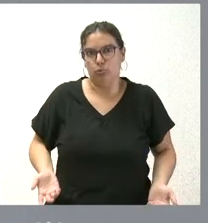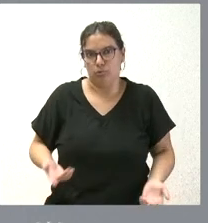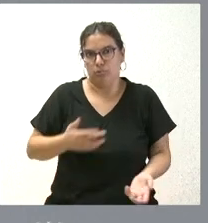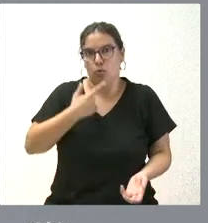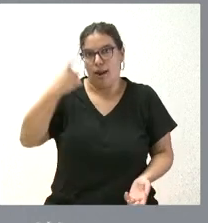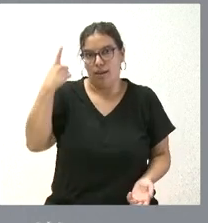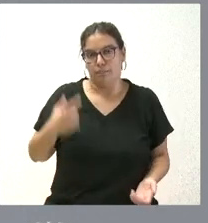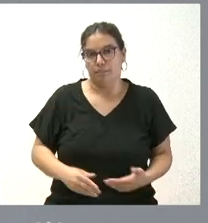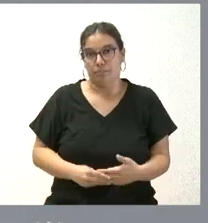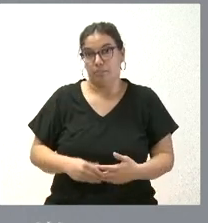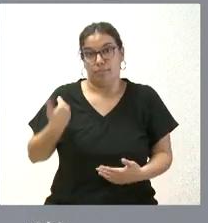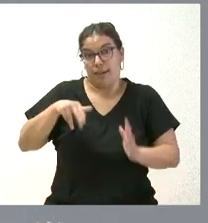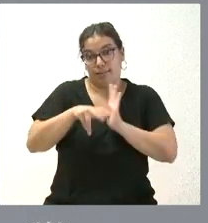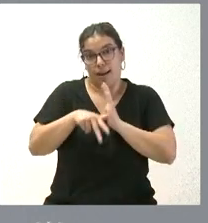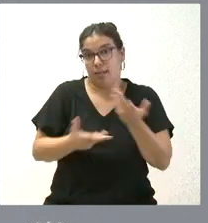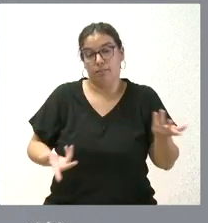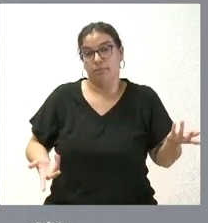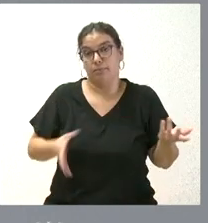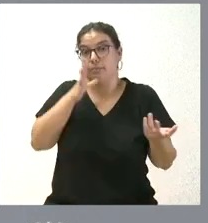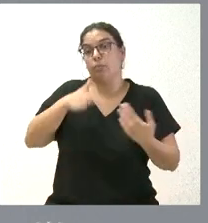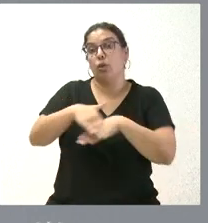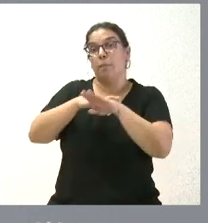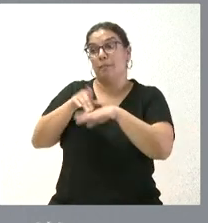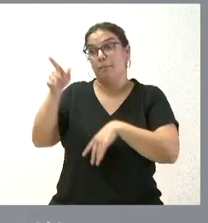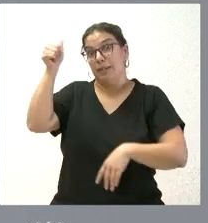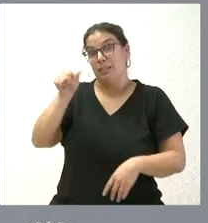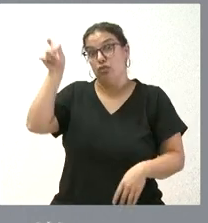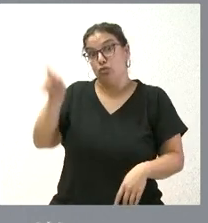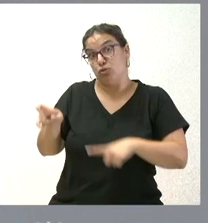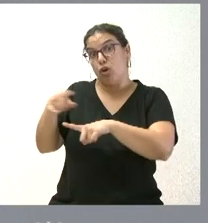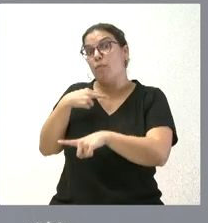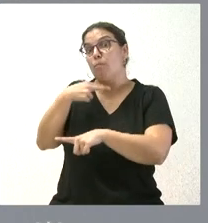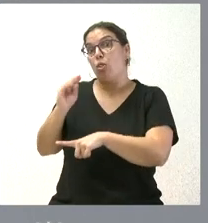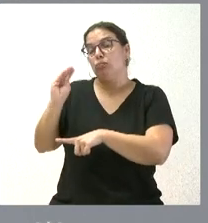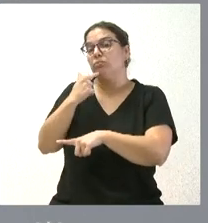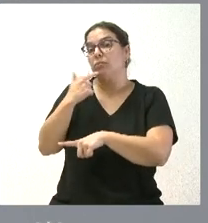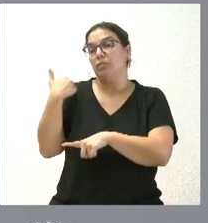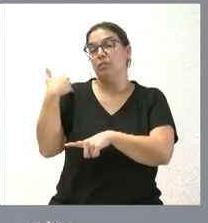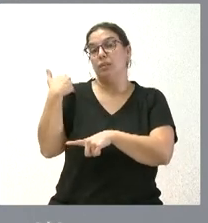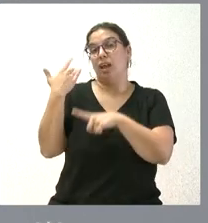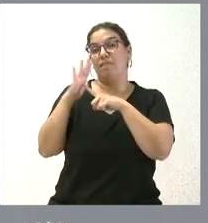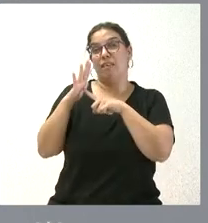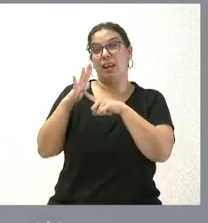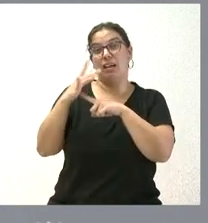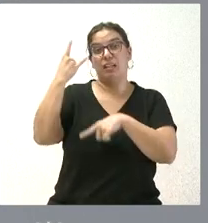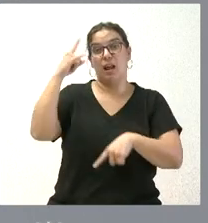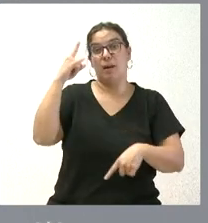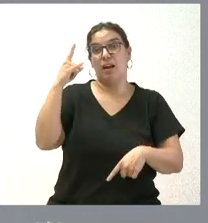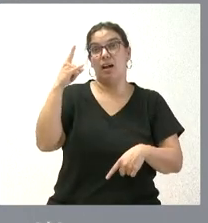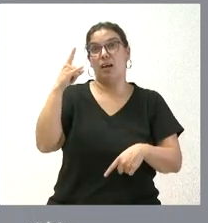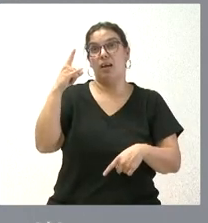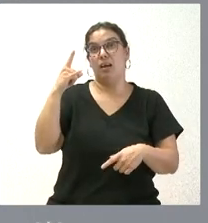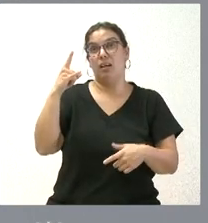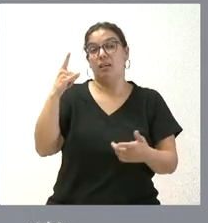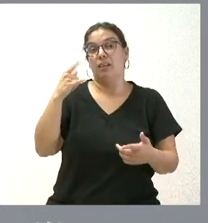Yo creo que, además, llegamos tarde, porque el ministro se comprometió en la feria ganadera de Salamanca que esto en el plazo